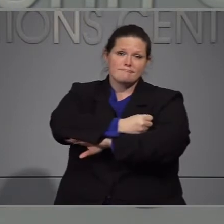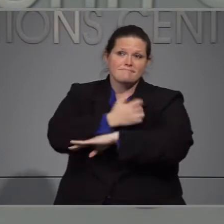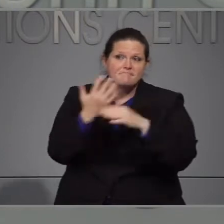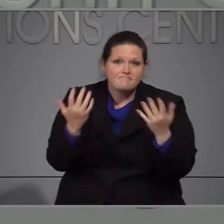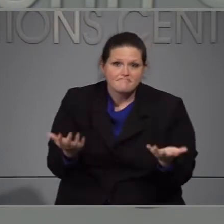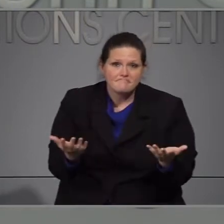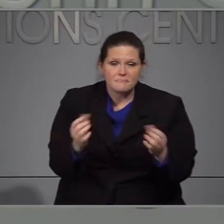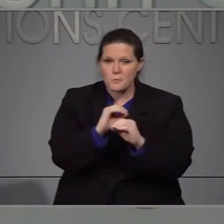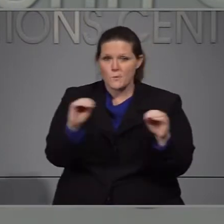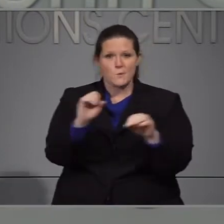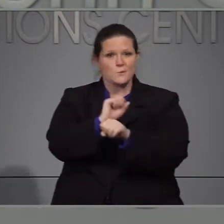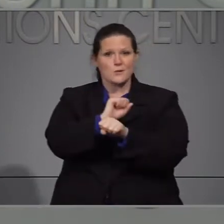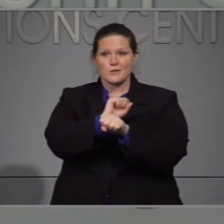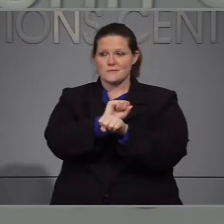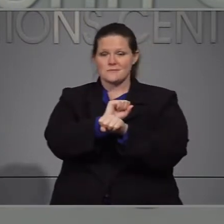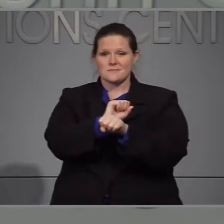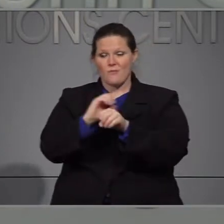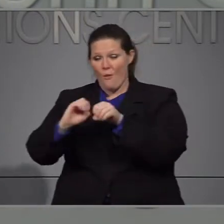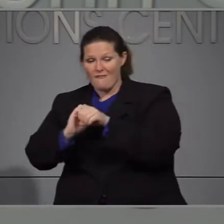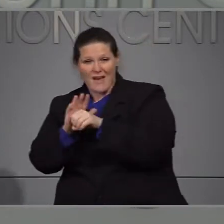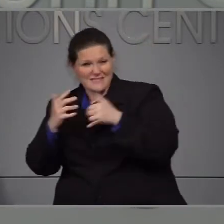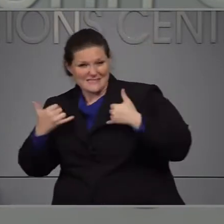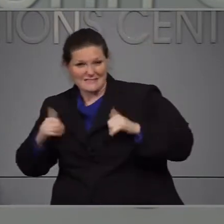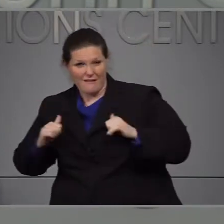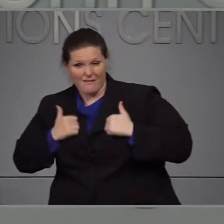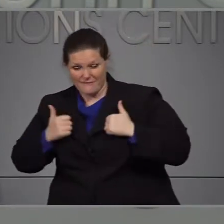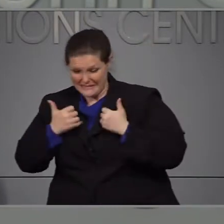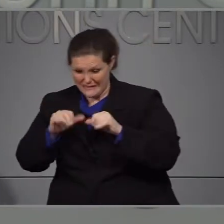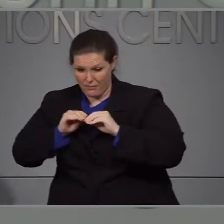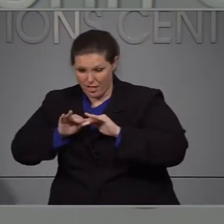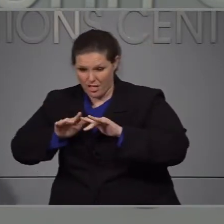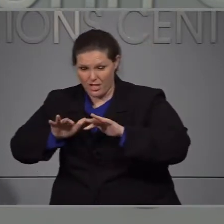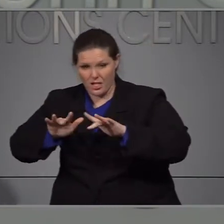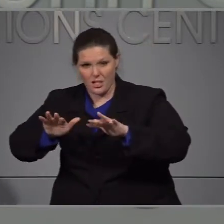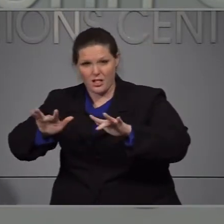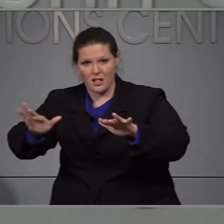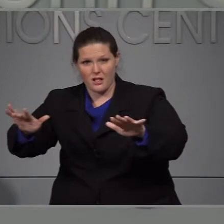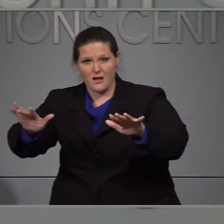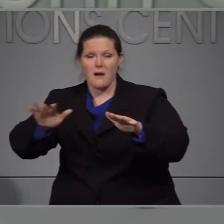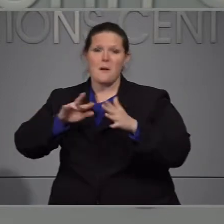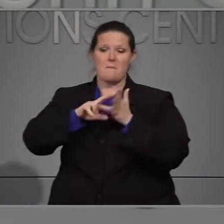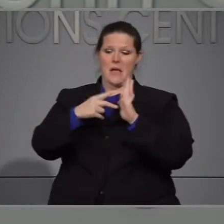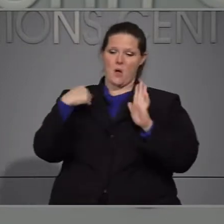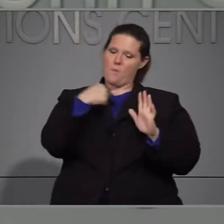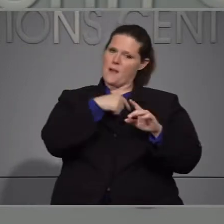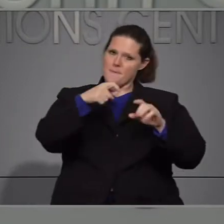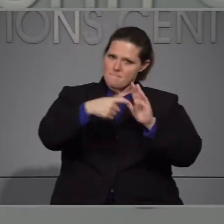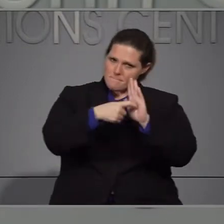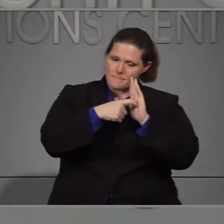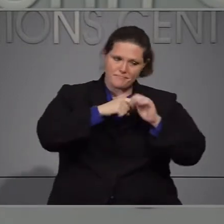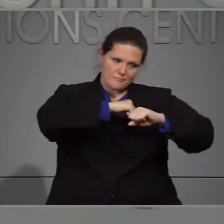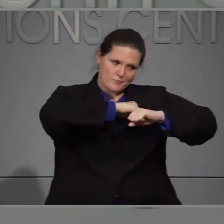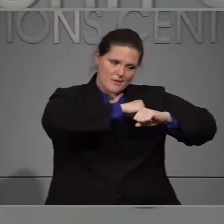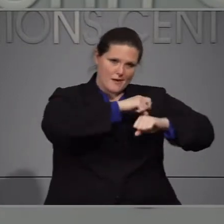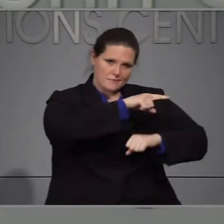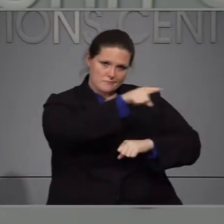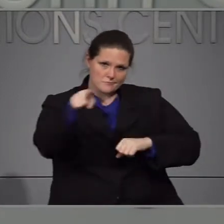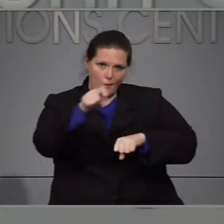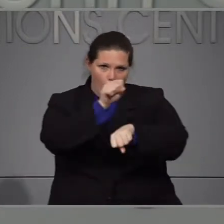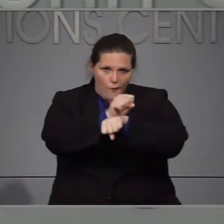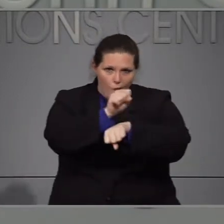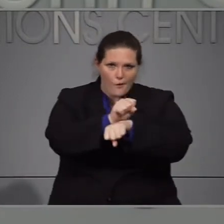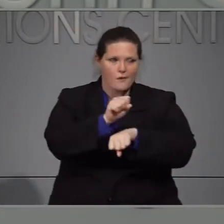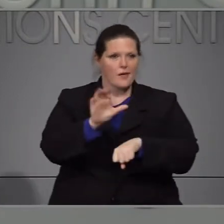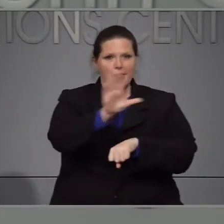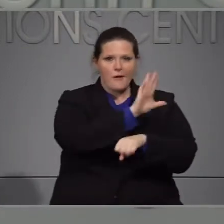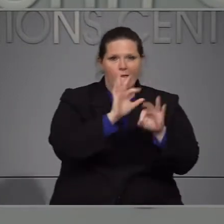regresar y en tanto que este virus continúa propagándose. Nosotros estamos apoyar estos trabajadores y sus